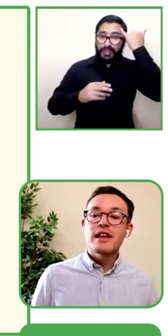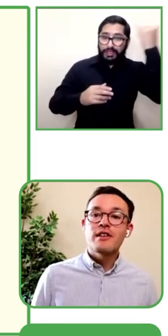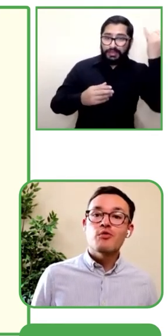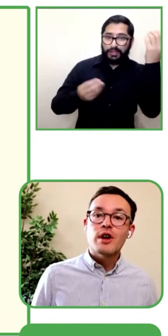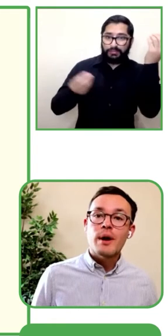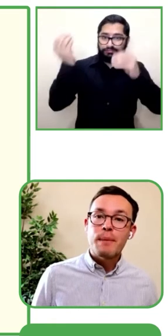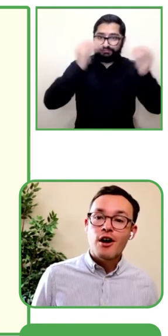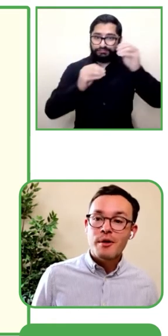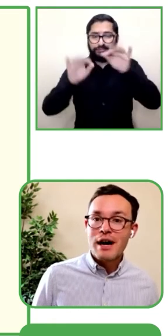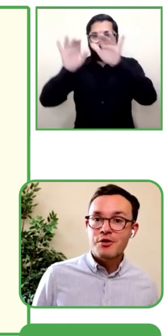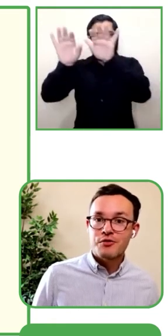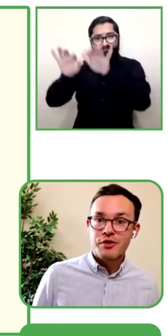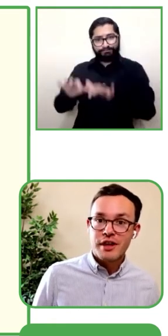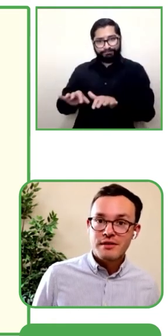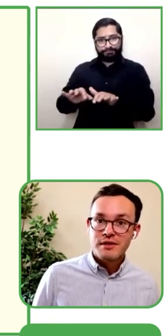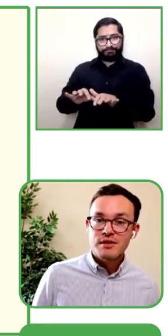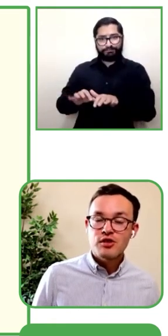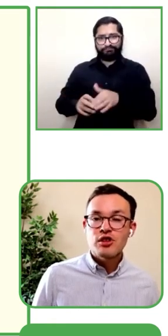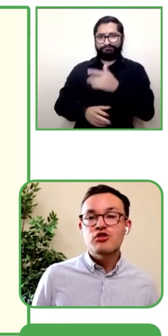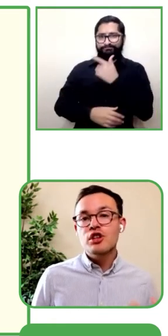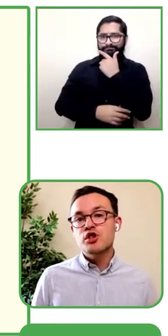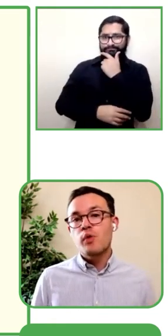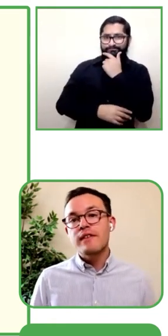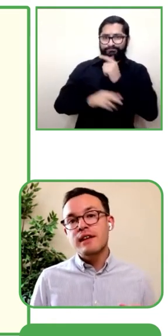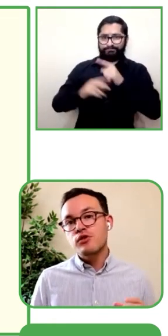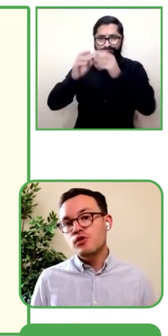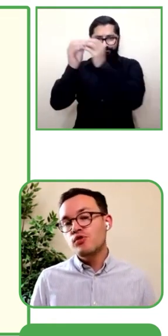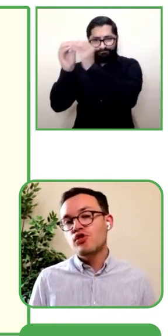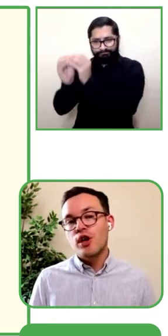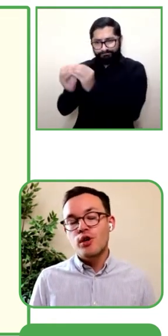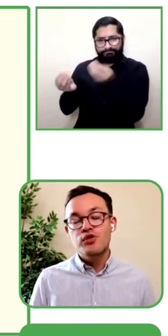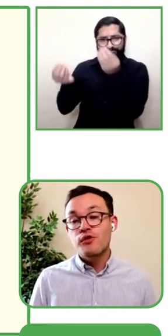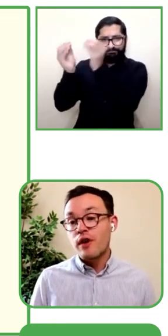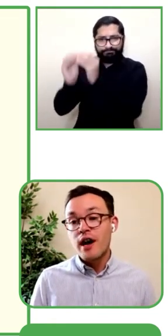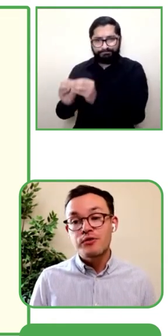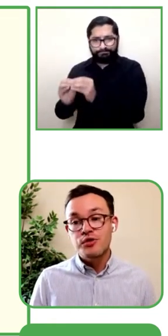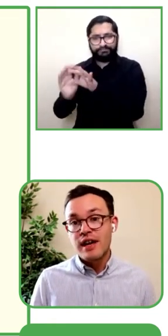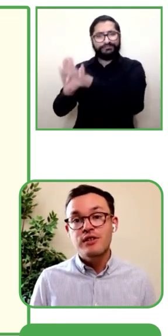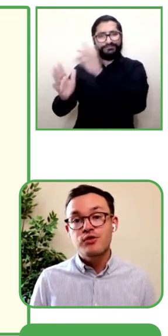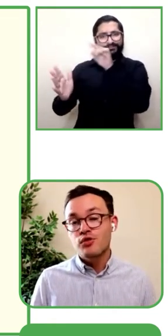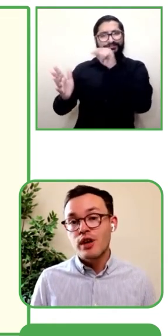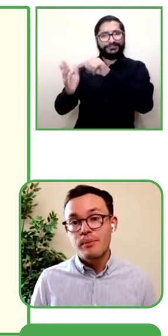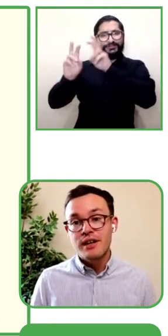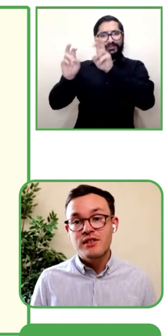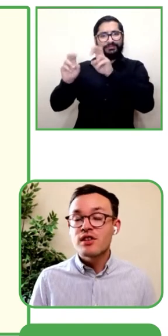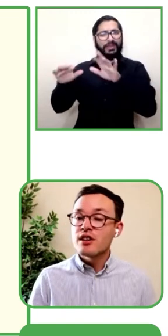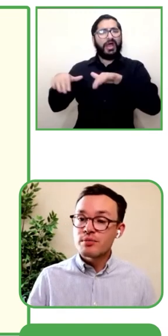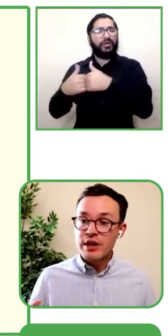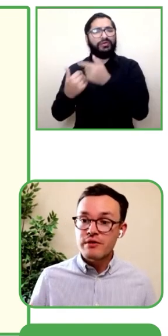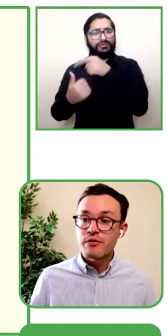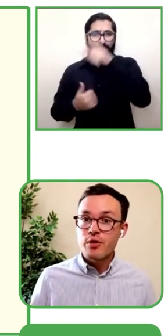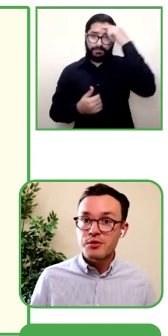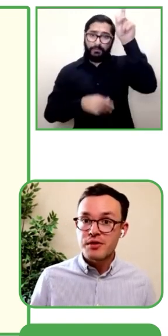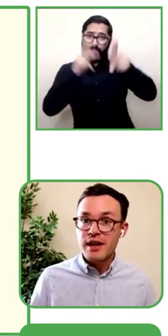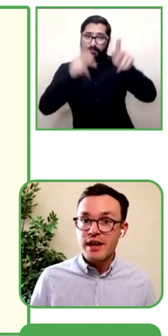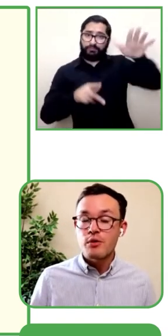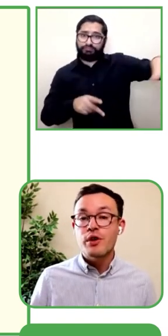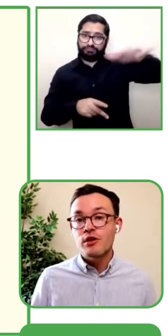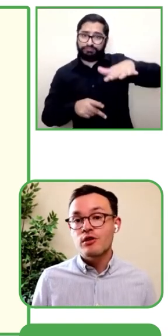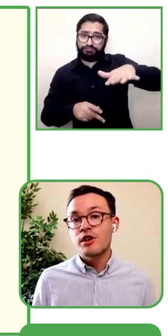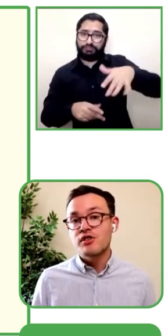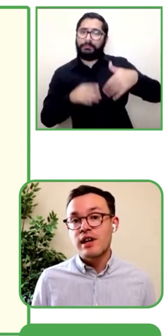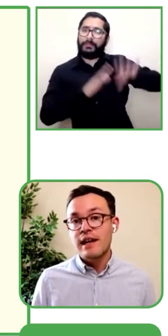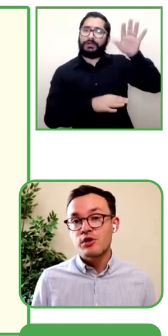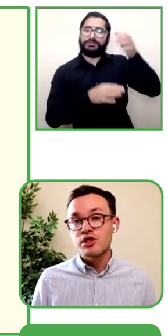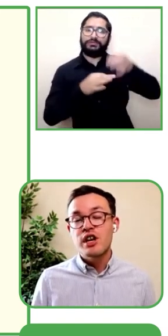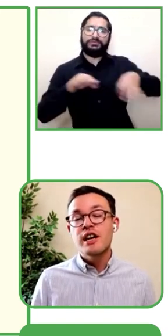es lo que necesita el usuario para utilizar estos cinco, diez,